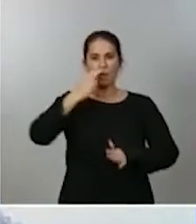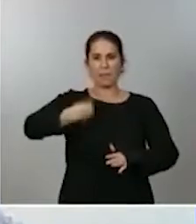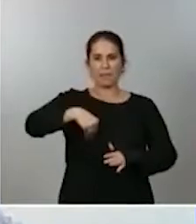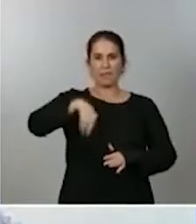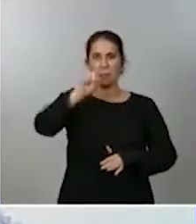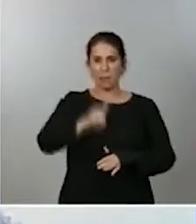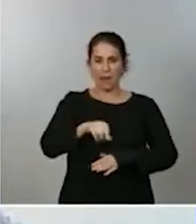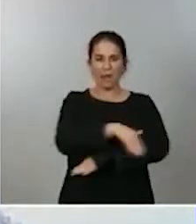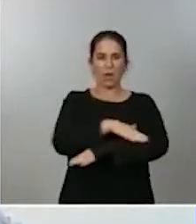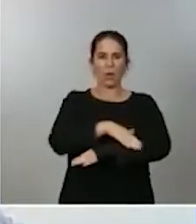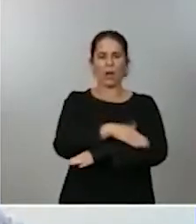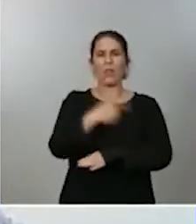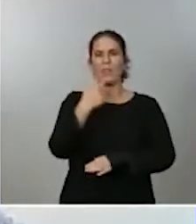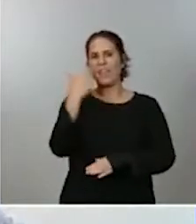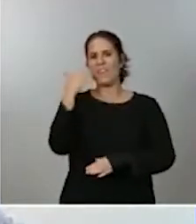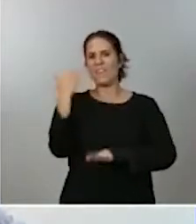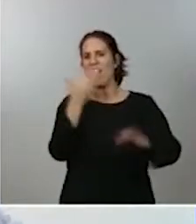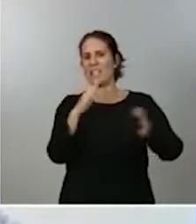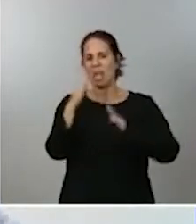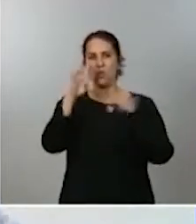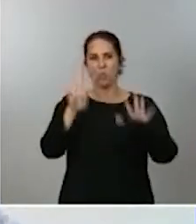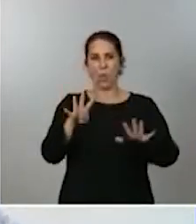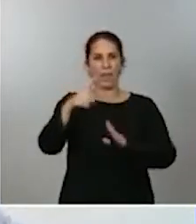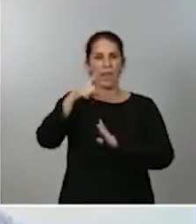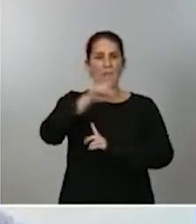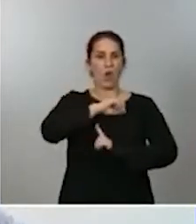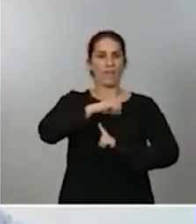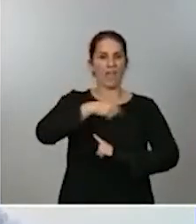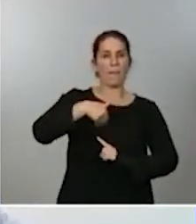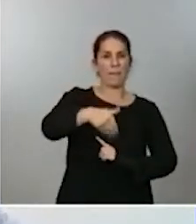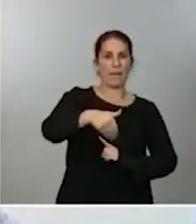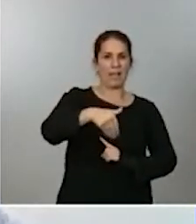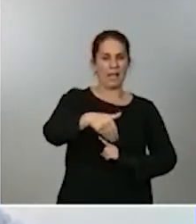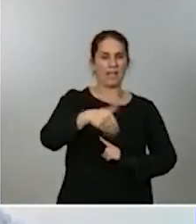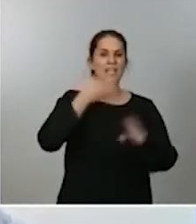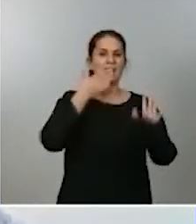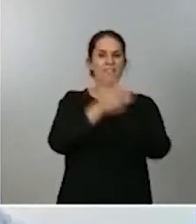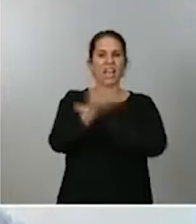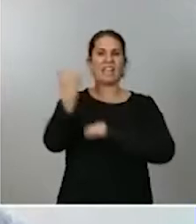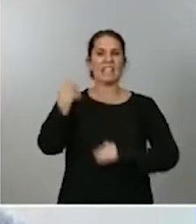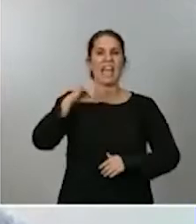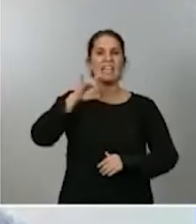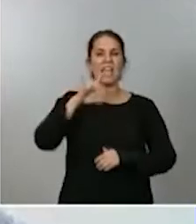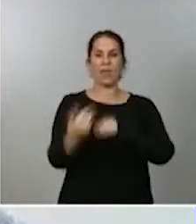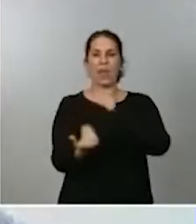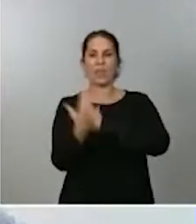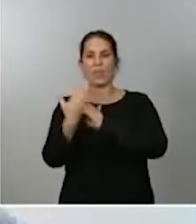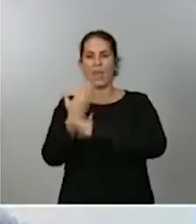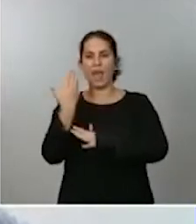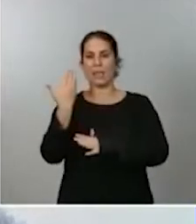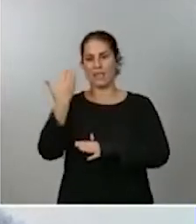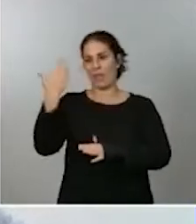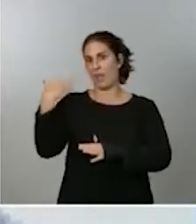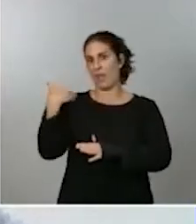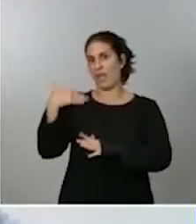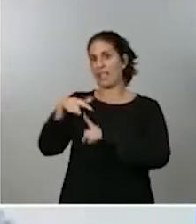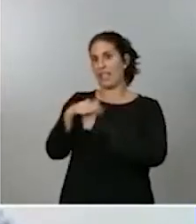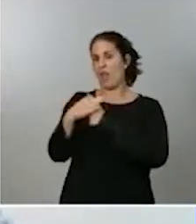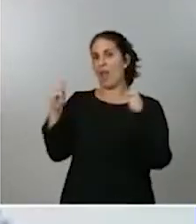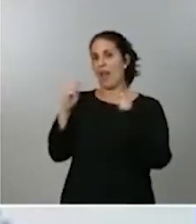fecha negativa, el 9 de noviembre, que es cuando habrán pasado 15 días de la entrada en vigor del estado de alarma.